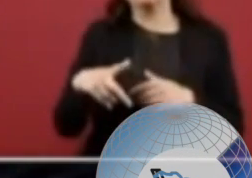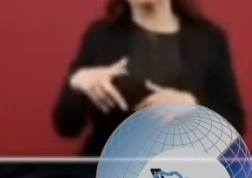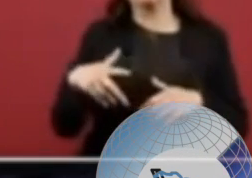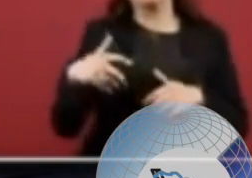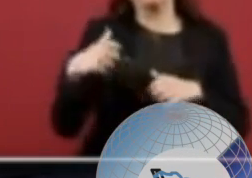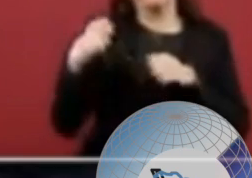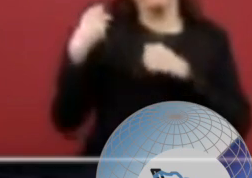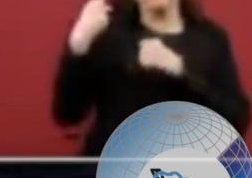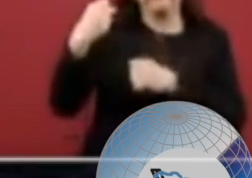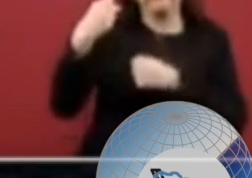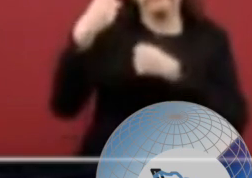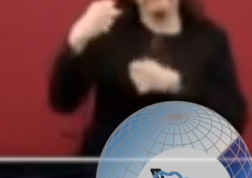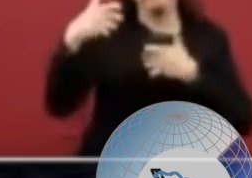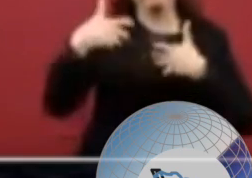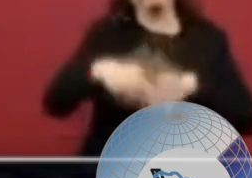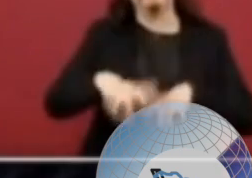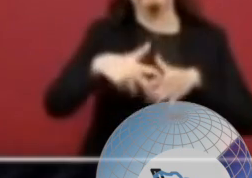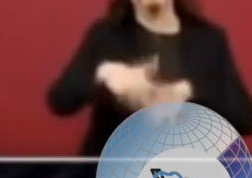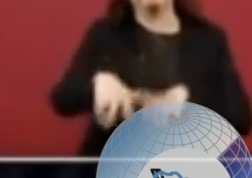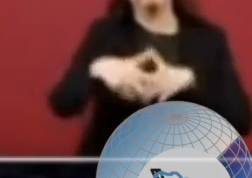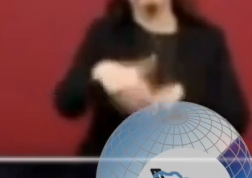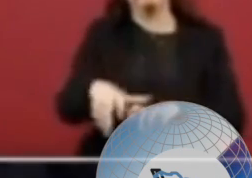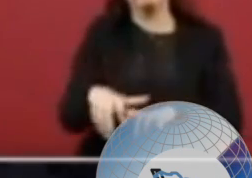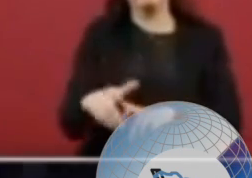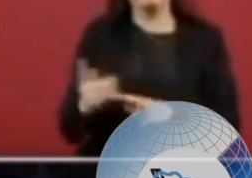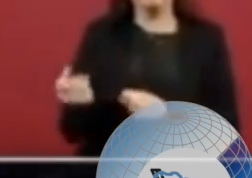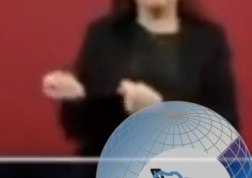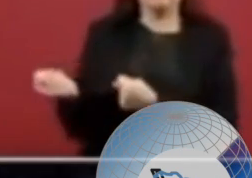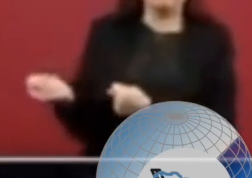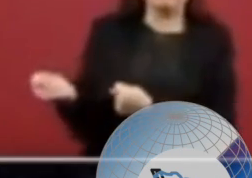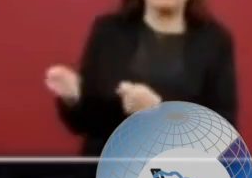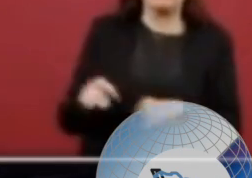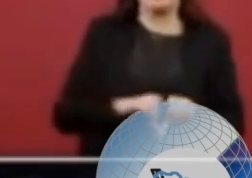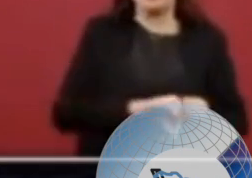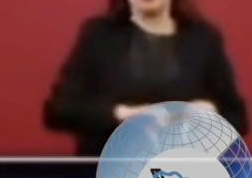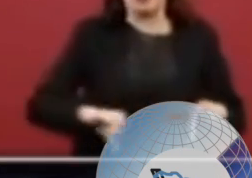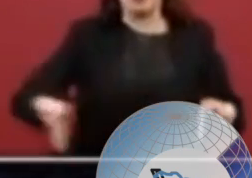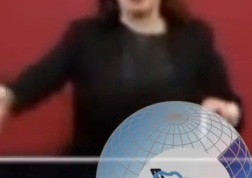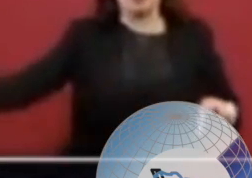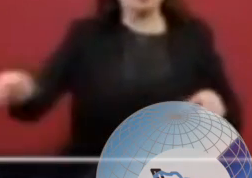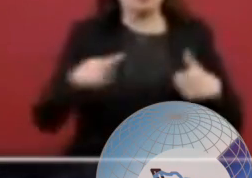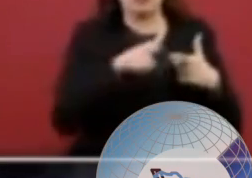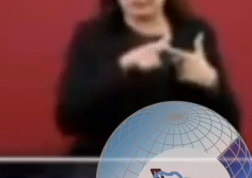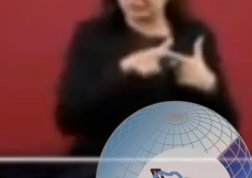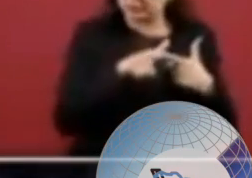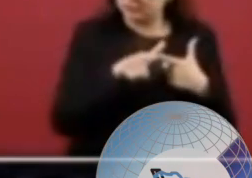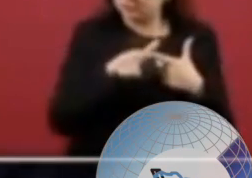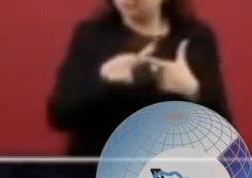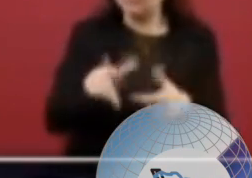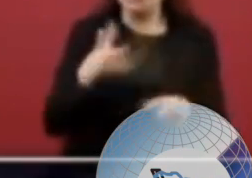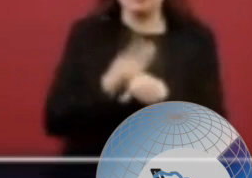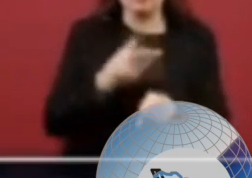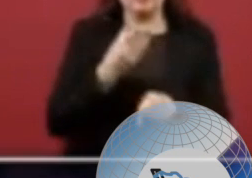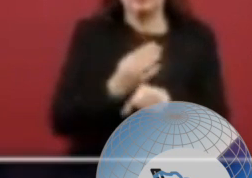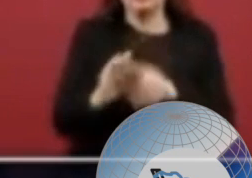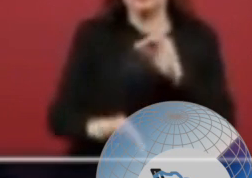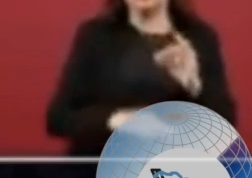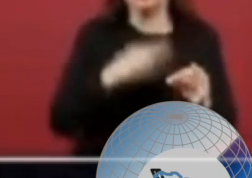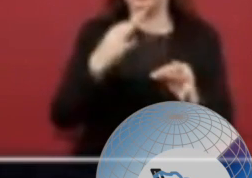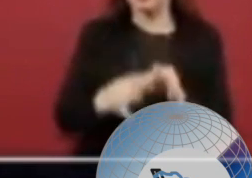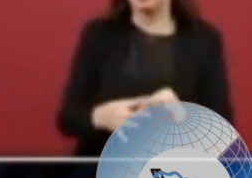se terminó el gasoducto, al mismo tiempo se construyó una